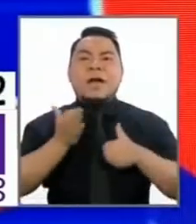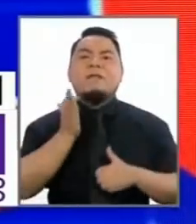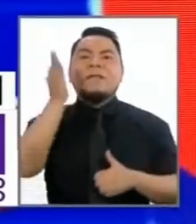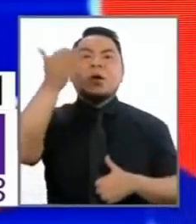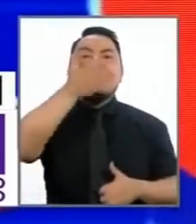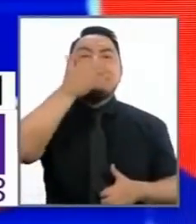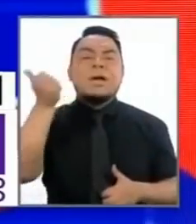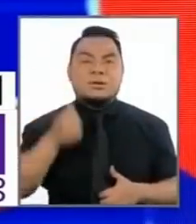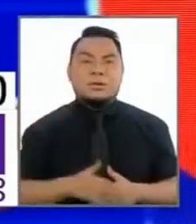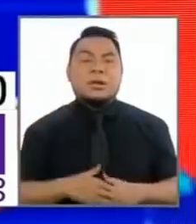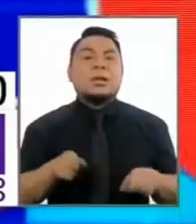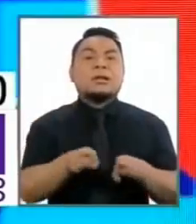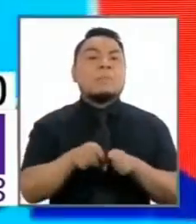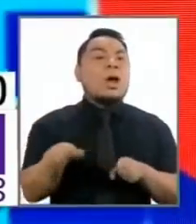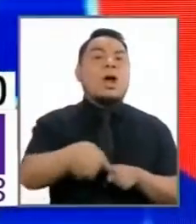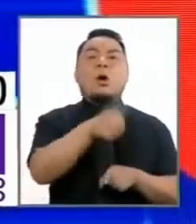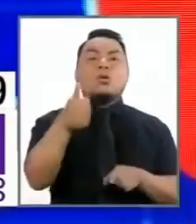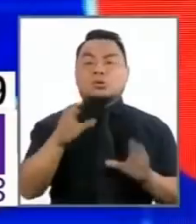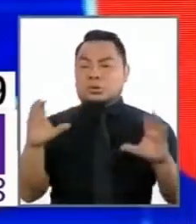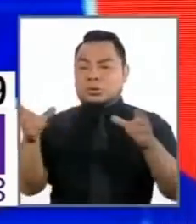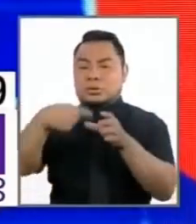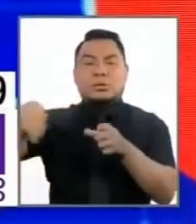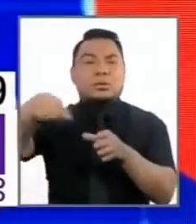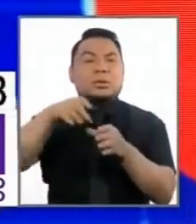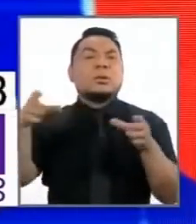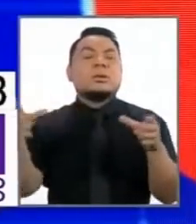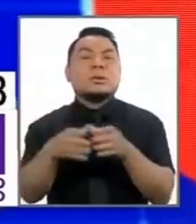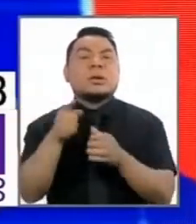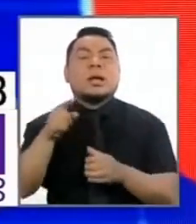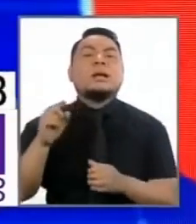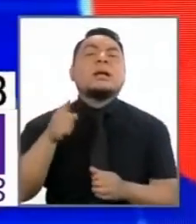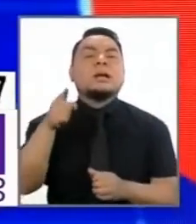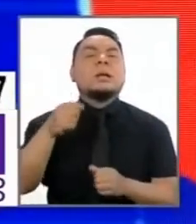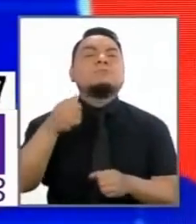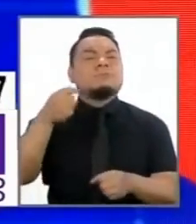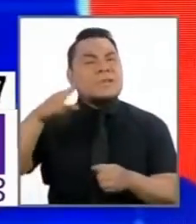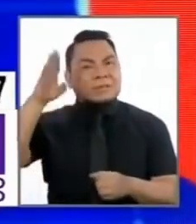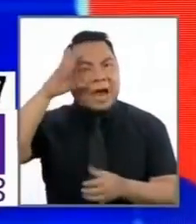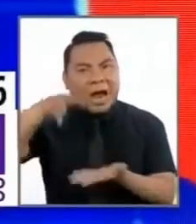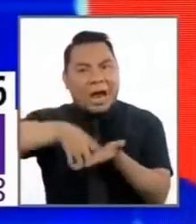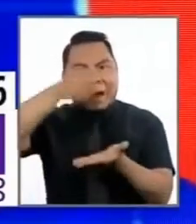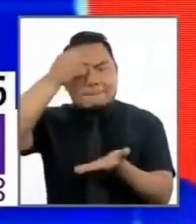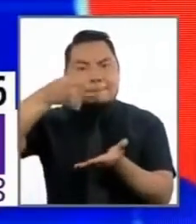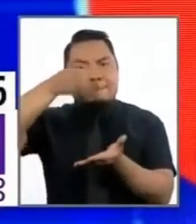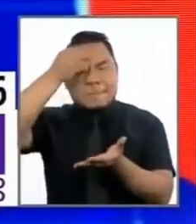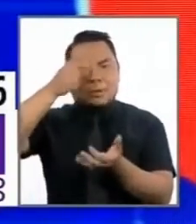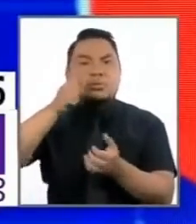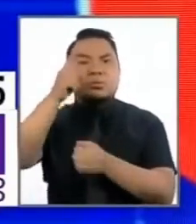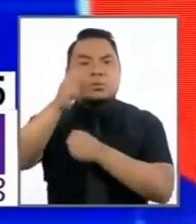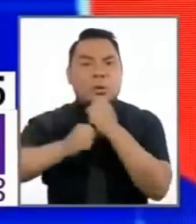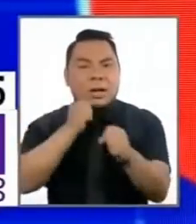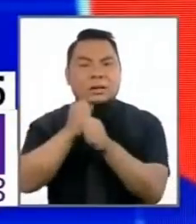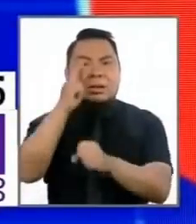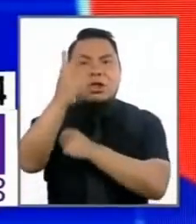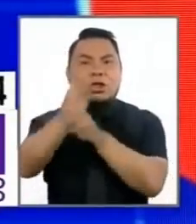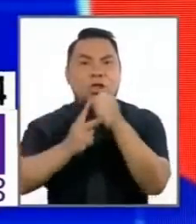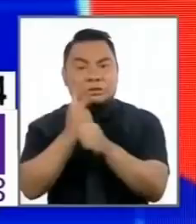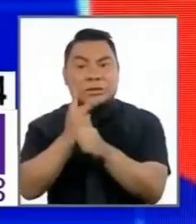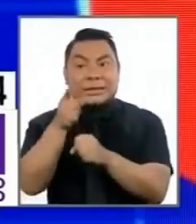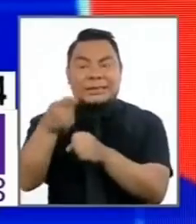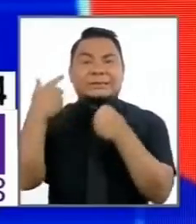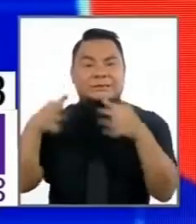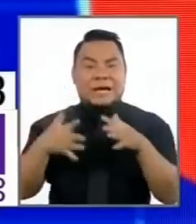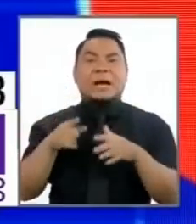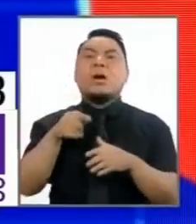pero el otro son los reservistas todos los reservistas en el segundo año tienen que tener una formación productiva de distintas